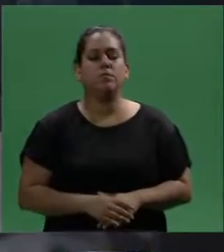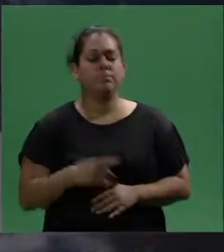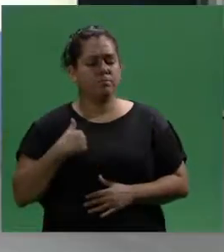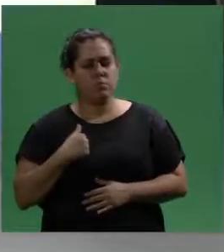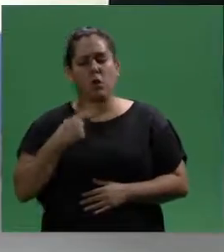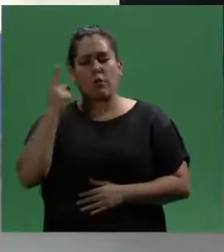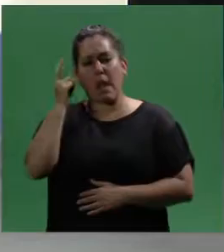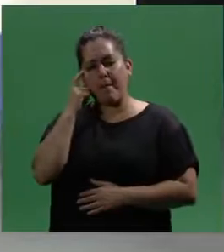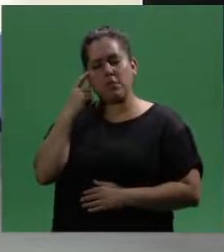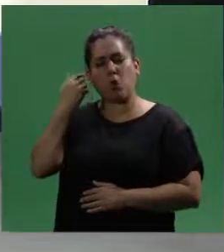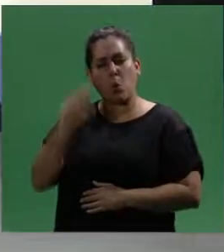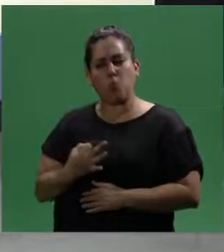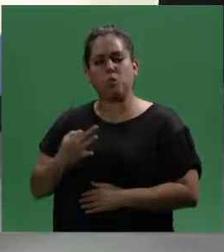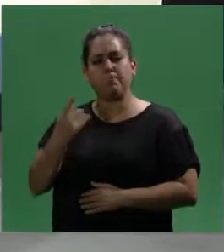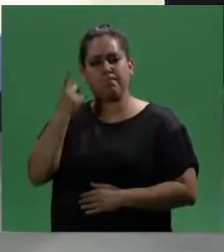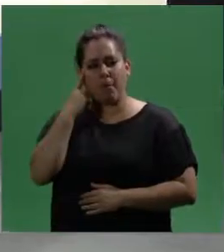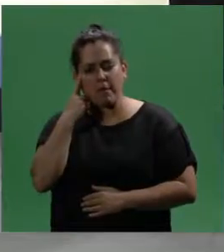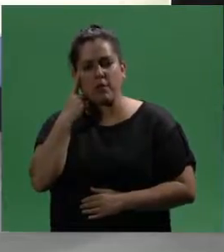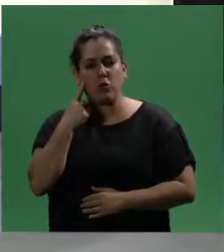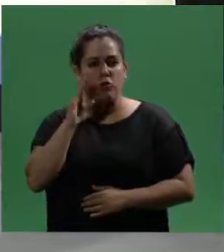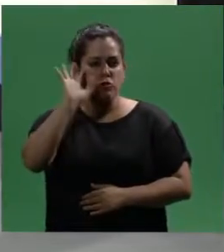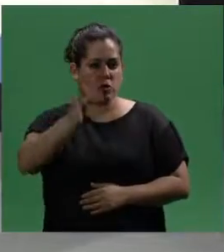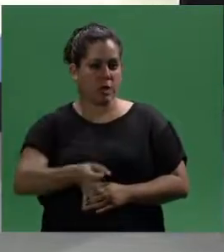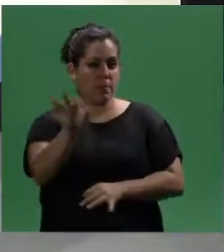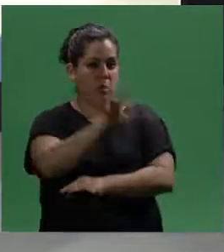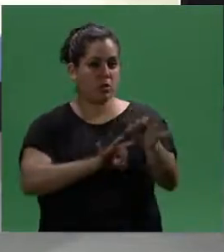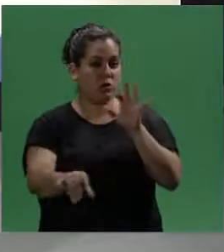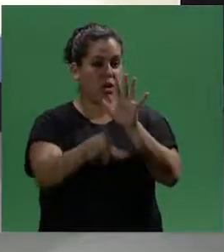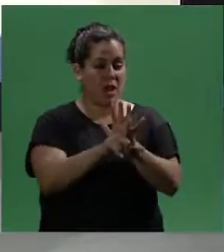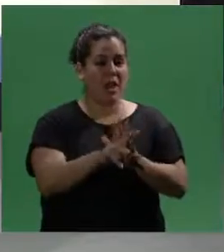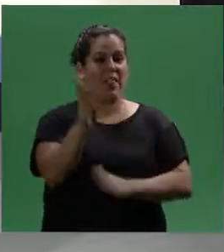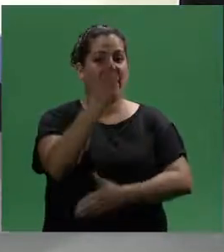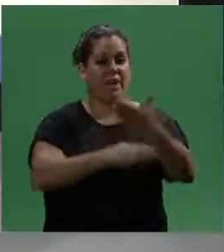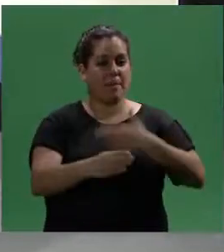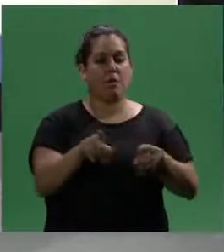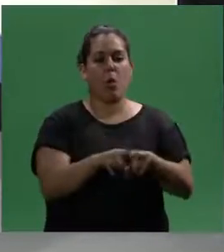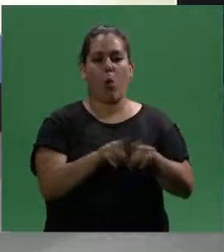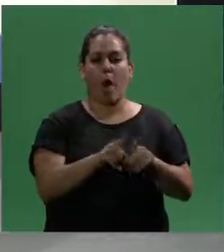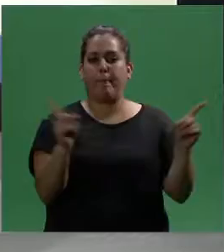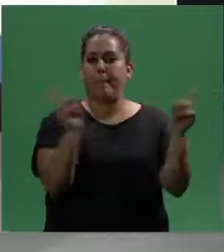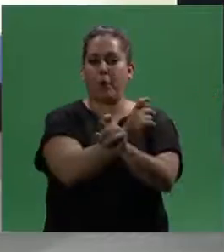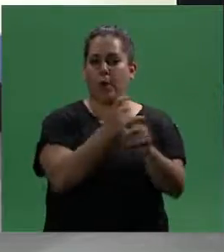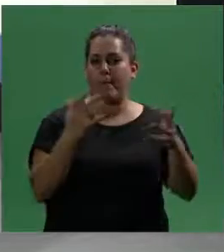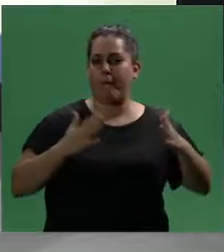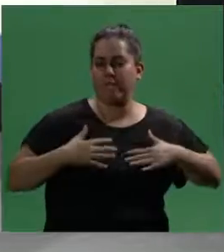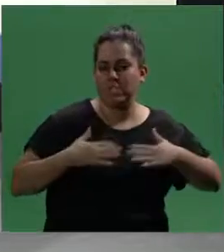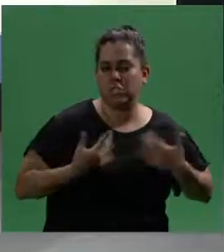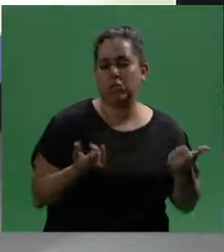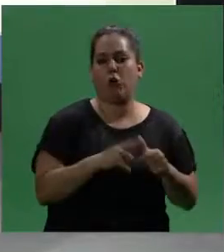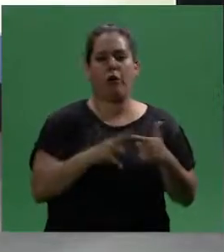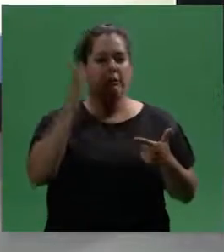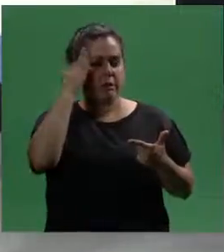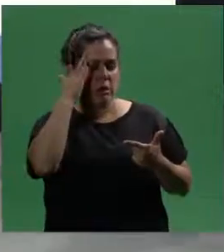tenías un... Sí, estaba pensando justamente, tengo entendido que este proyecto de la ley define discapacidad como esa afección física,